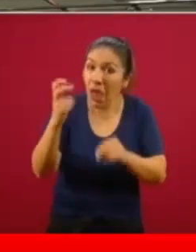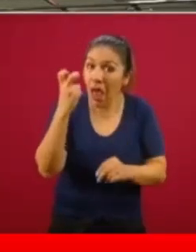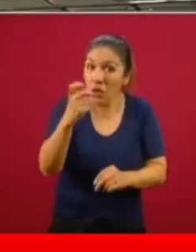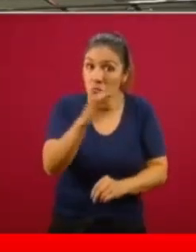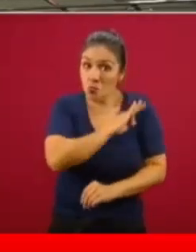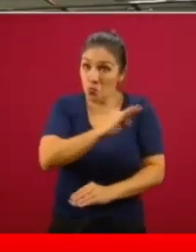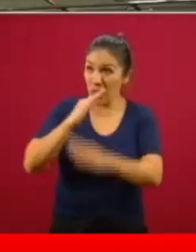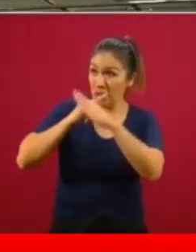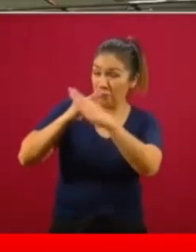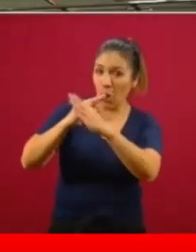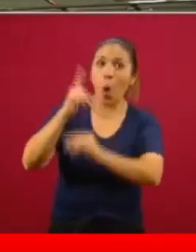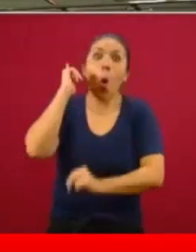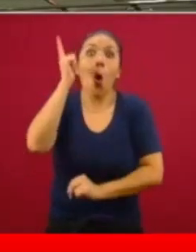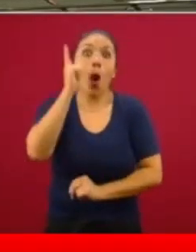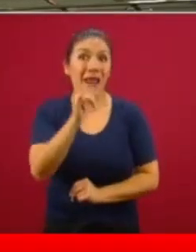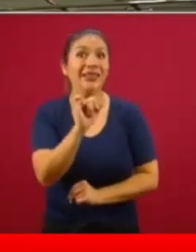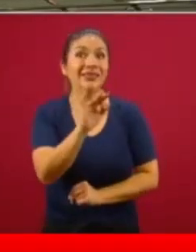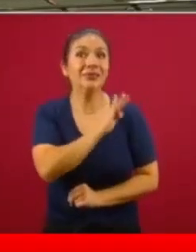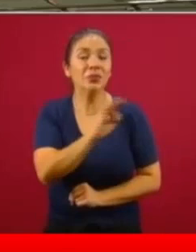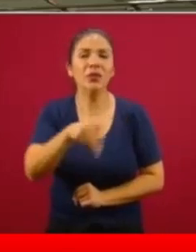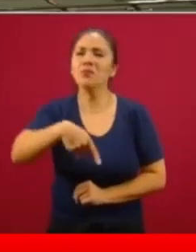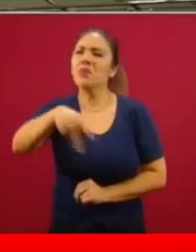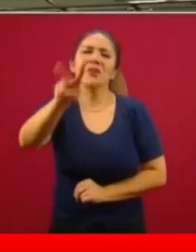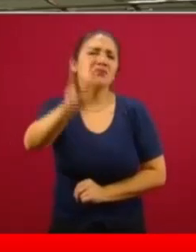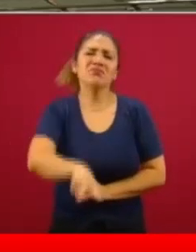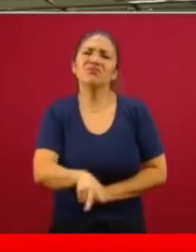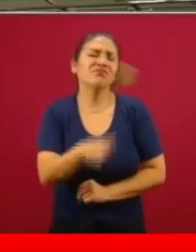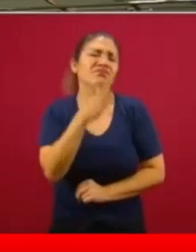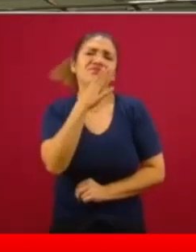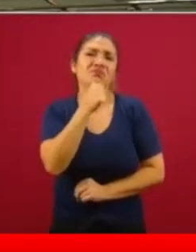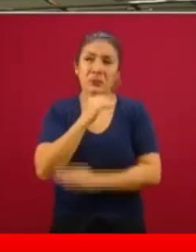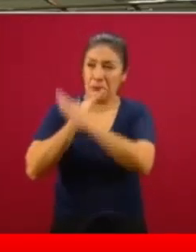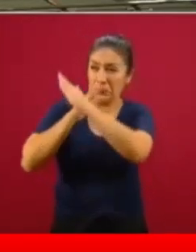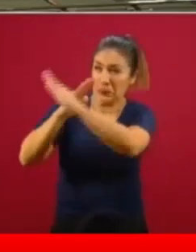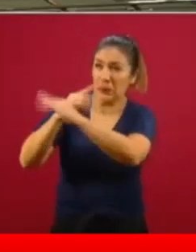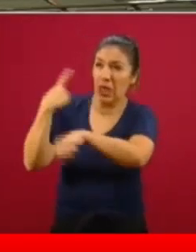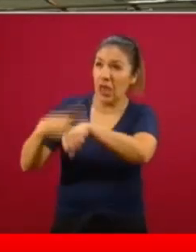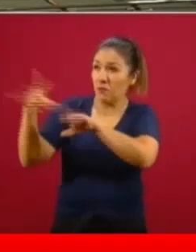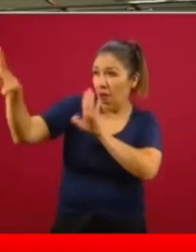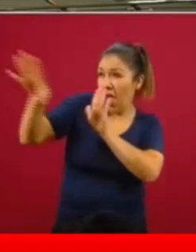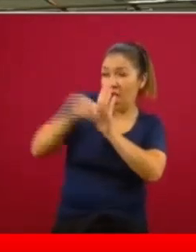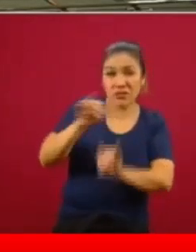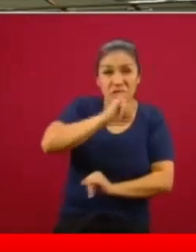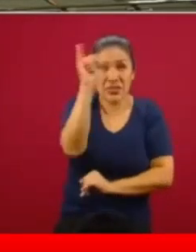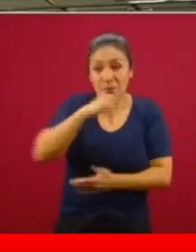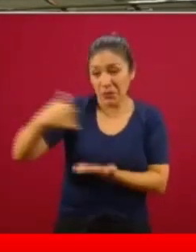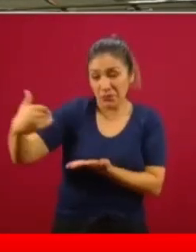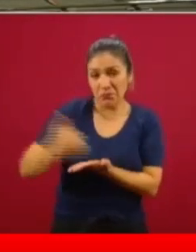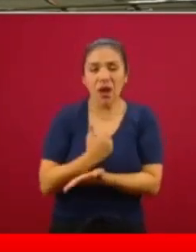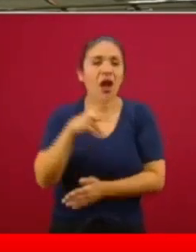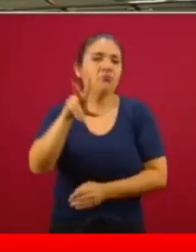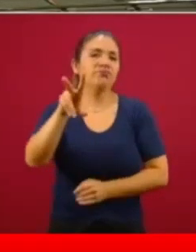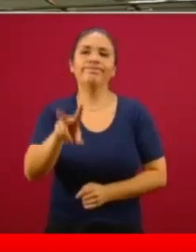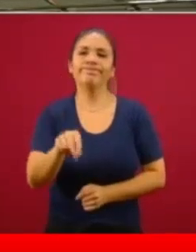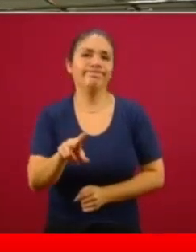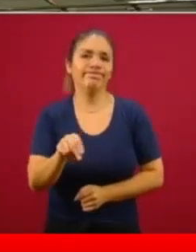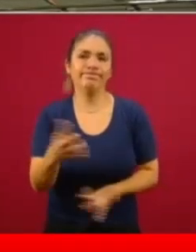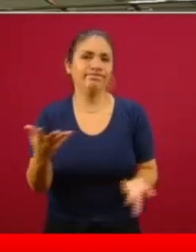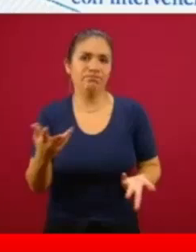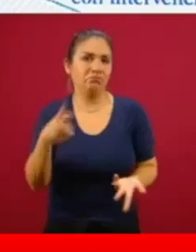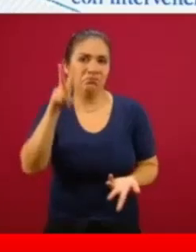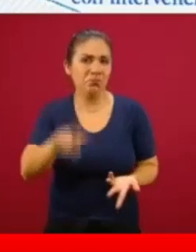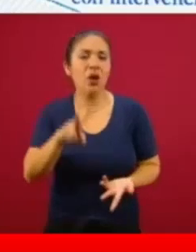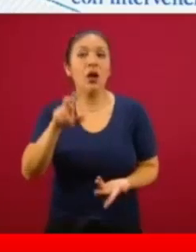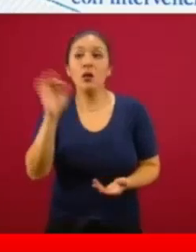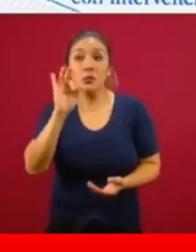ojalá lo fuera, pero no es factible, no es posible detener una enfermedad epidémica, sino no existirían